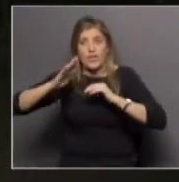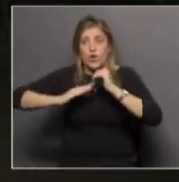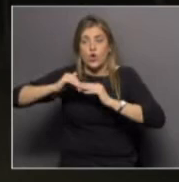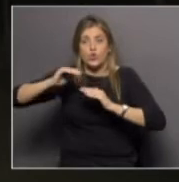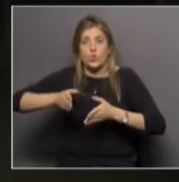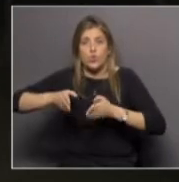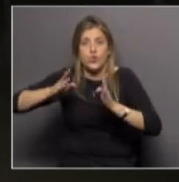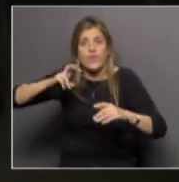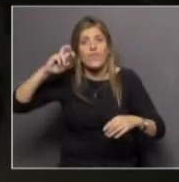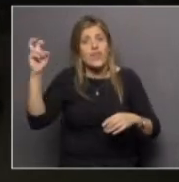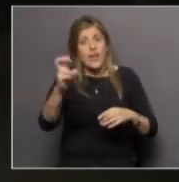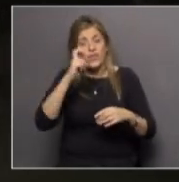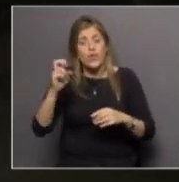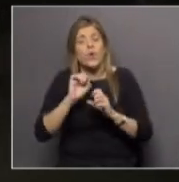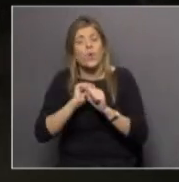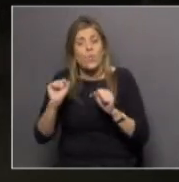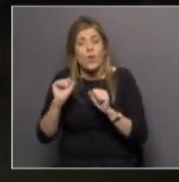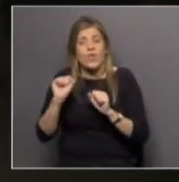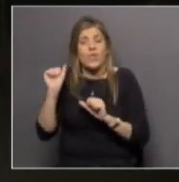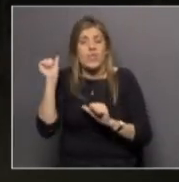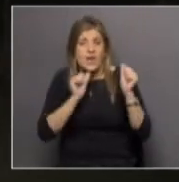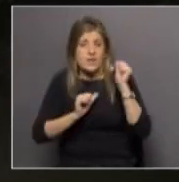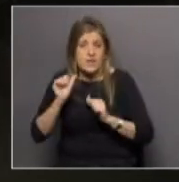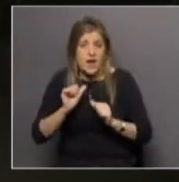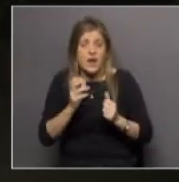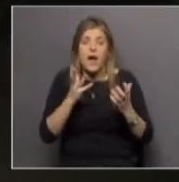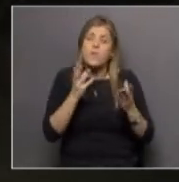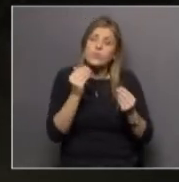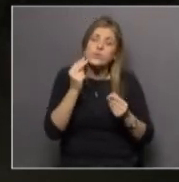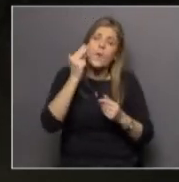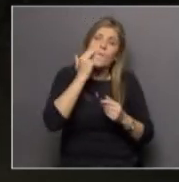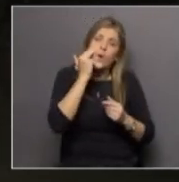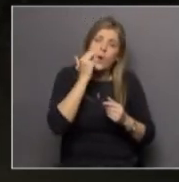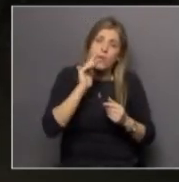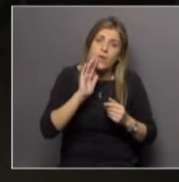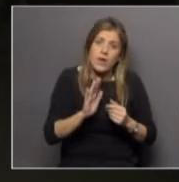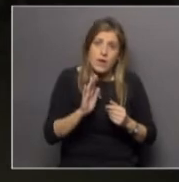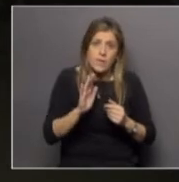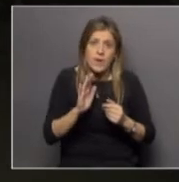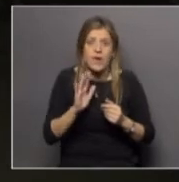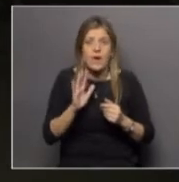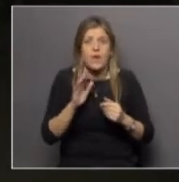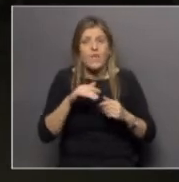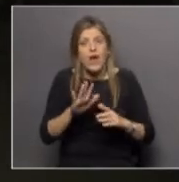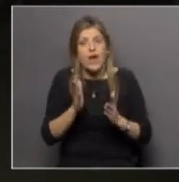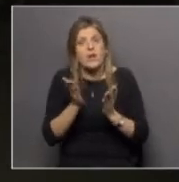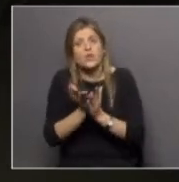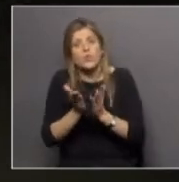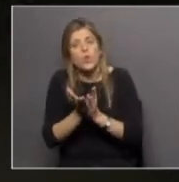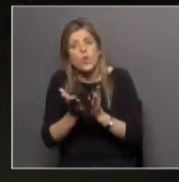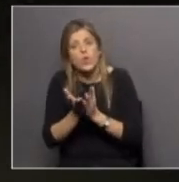y dañarlos y entonces todo ese tipo de problemas se van incorporando a los estudios que hacemos